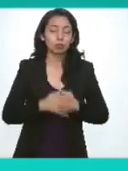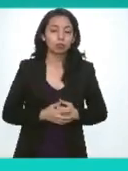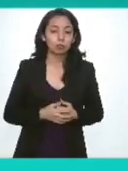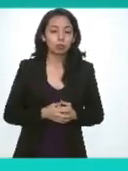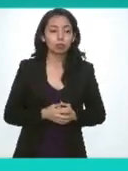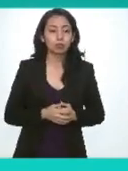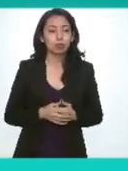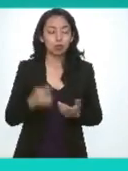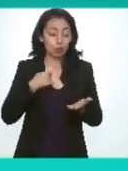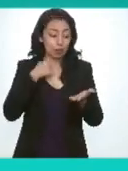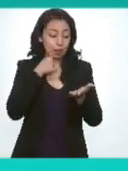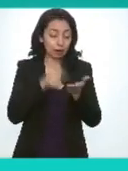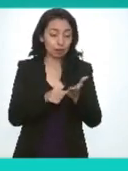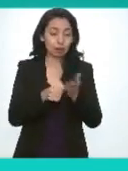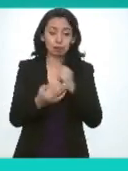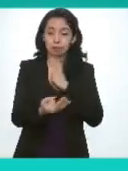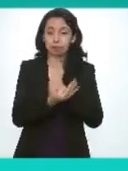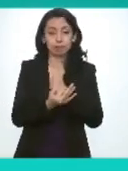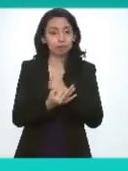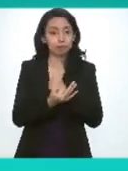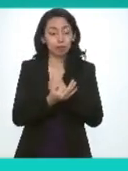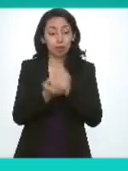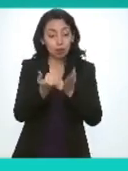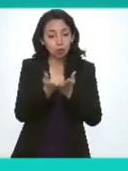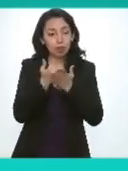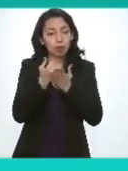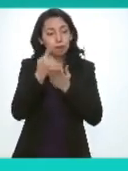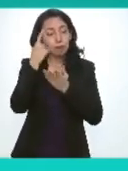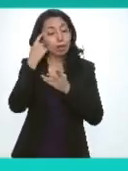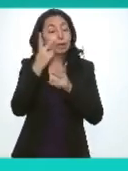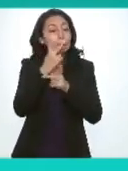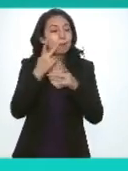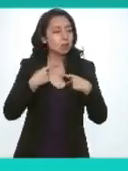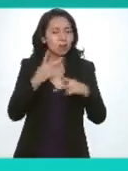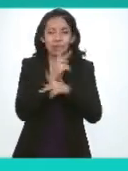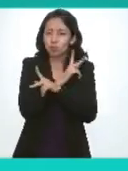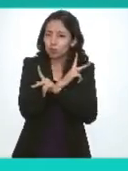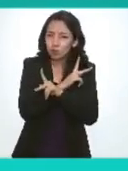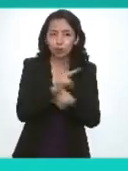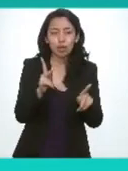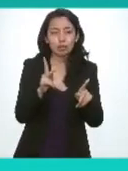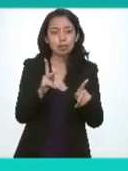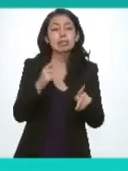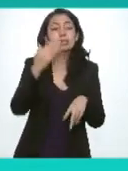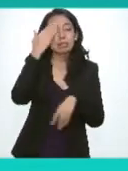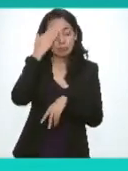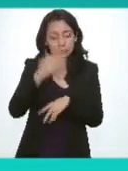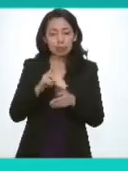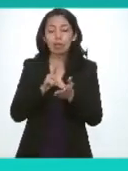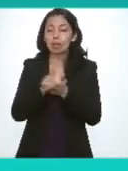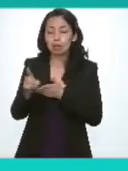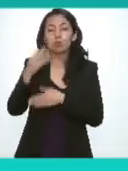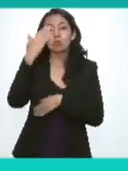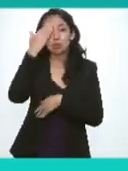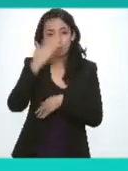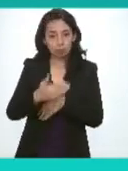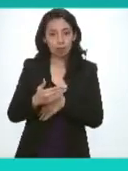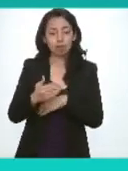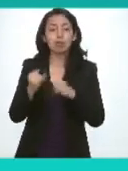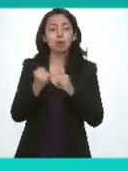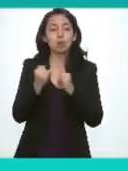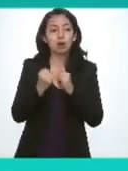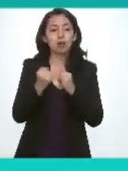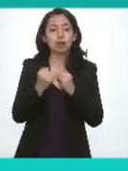esta carta ayudará que cualquier persona sepa a lo que tiene derecho sepa cómo